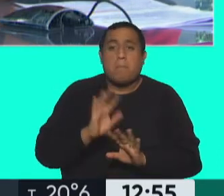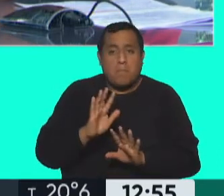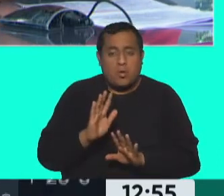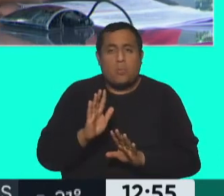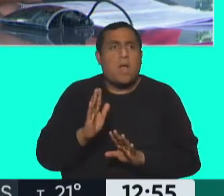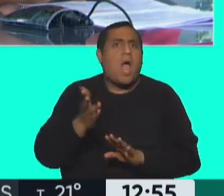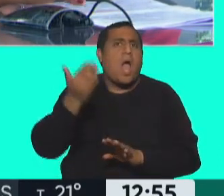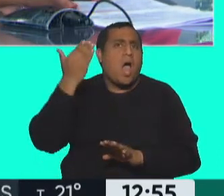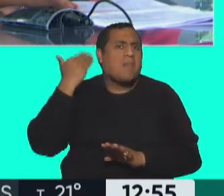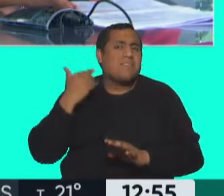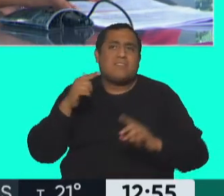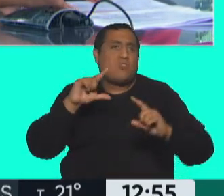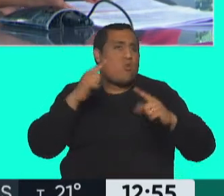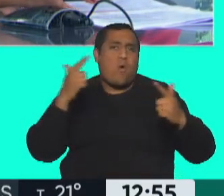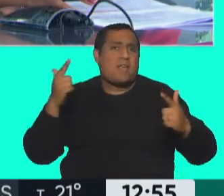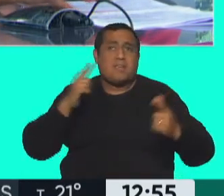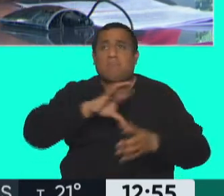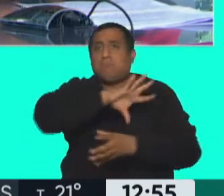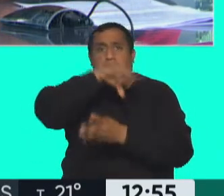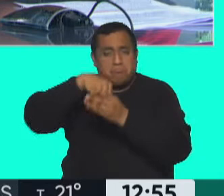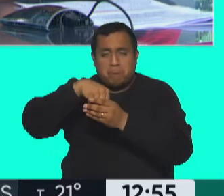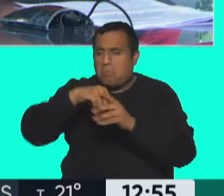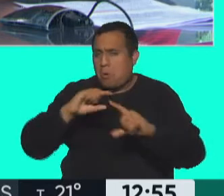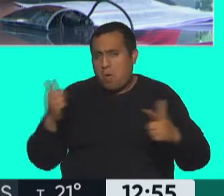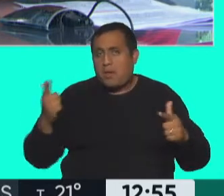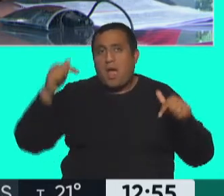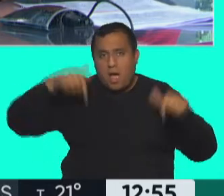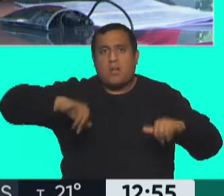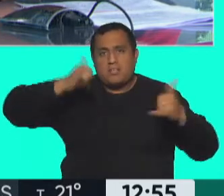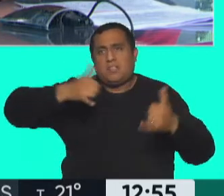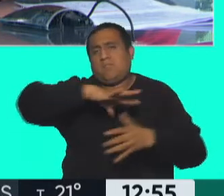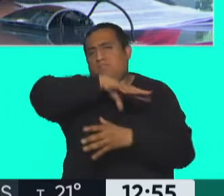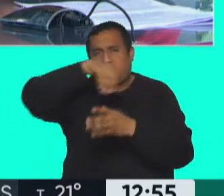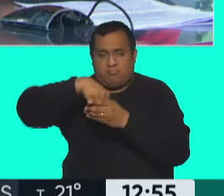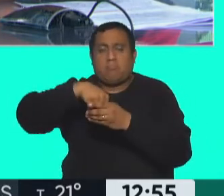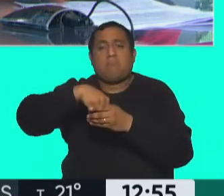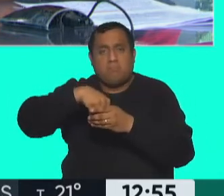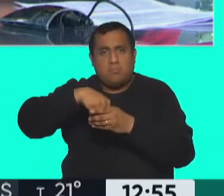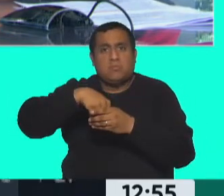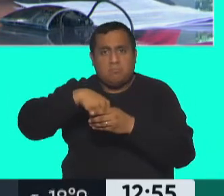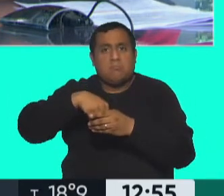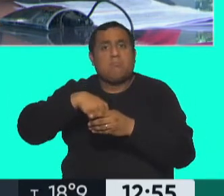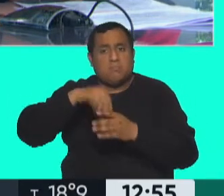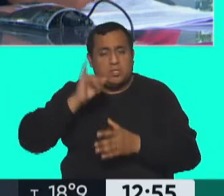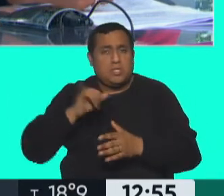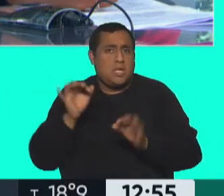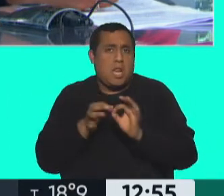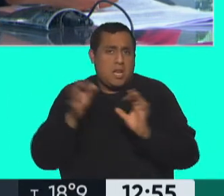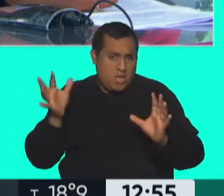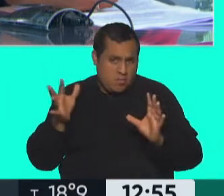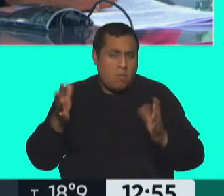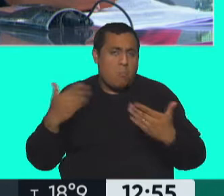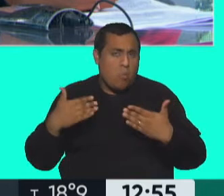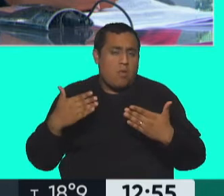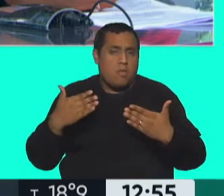no existían en la normativa internacional. Ahora son sujetos de derecho internacional, investidos de la libre determinación,